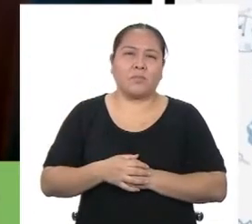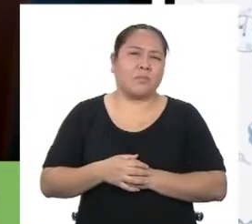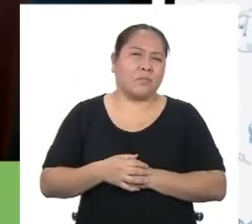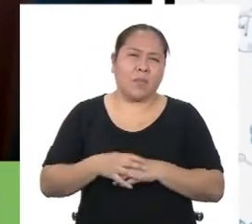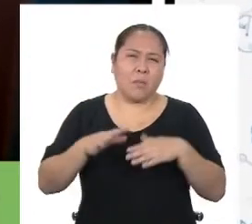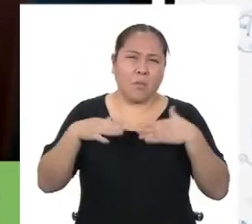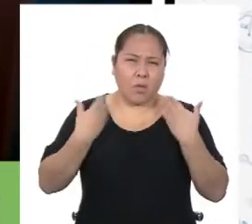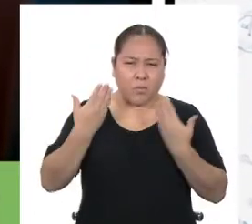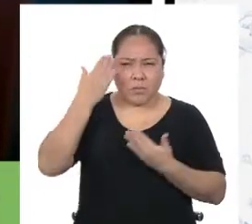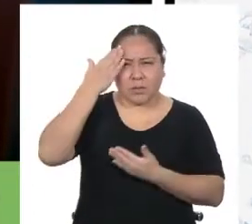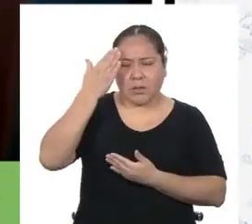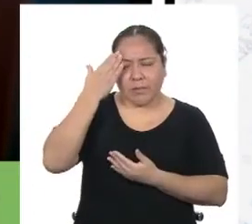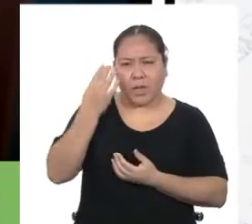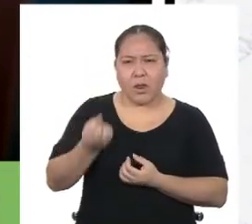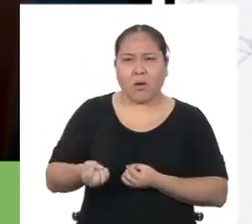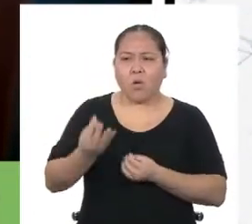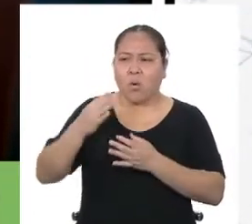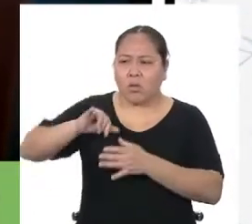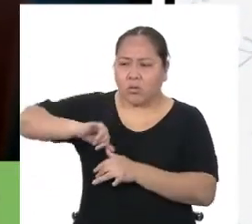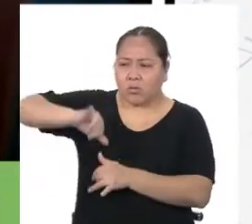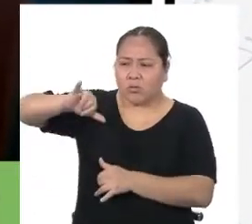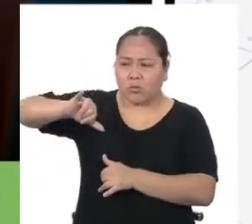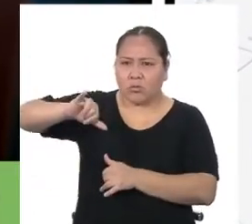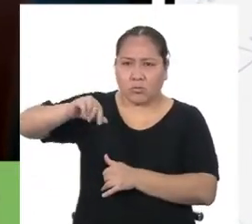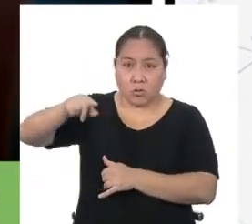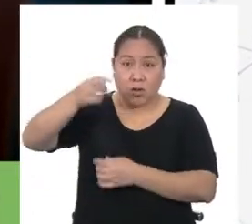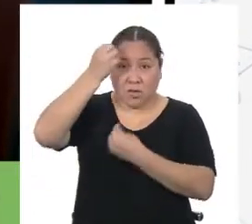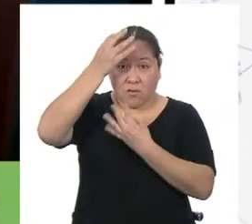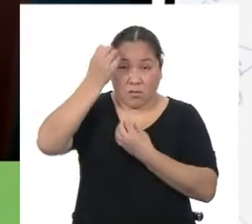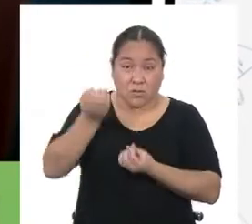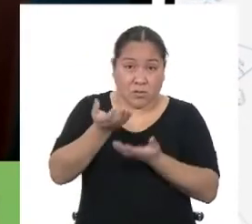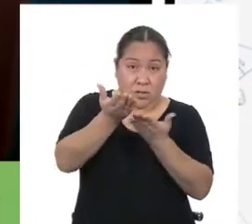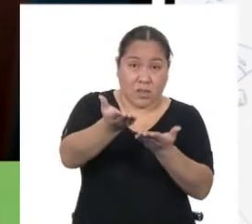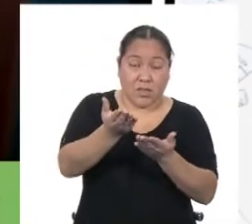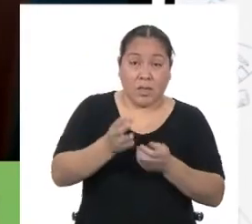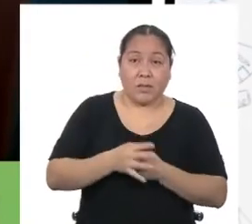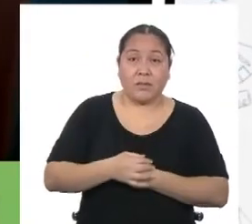¿Podemos calcular el ancho con la información que tenemos?